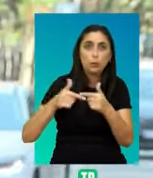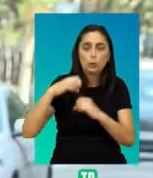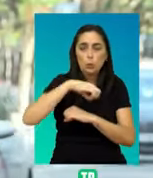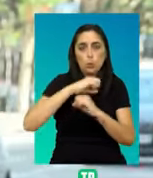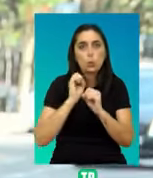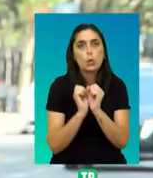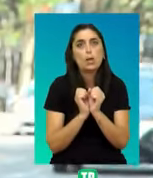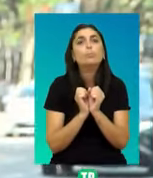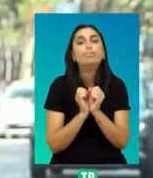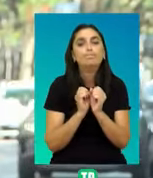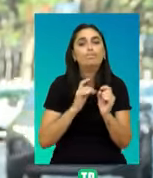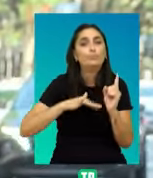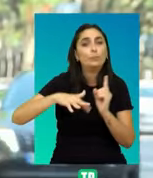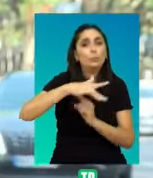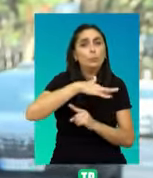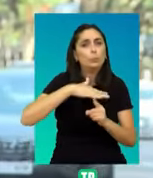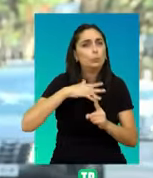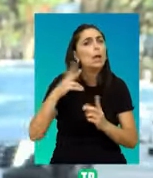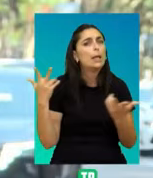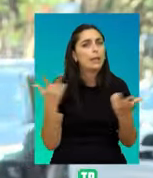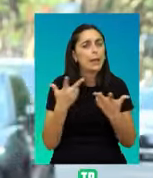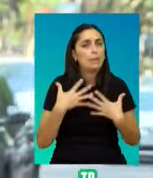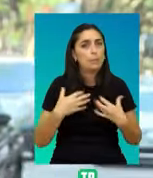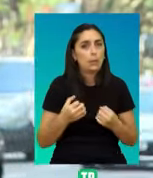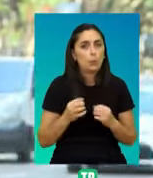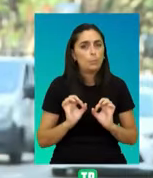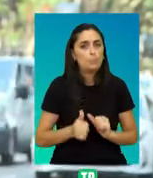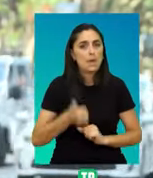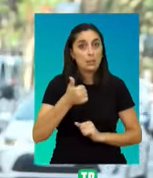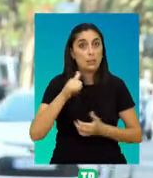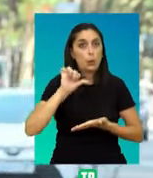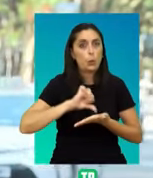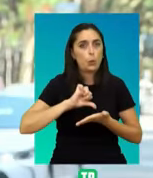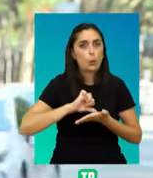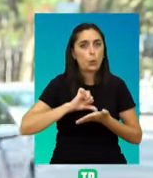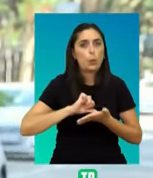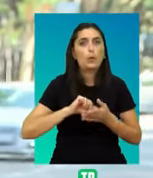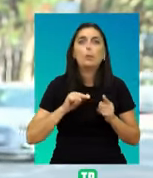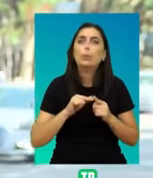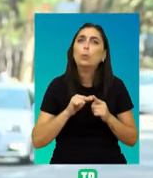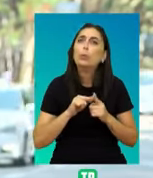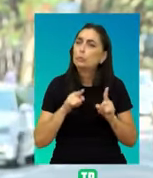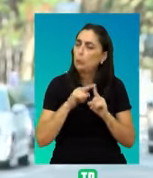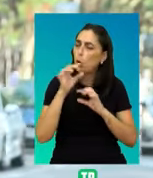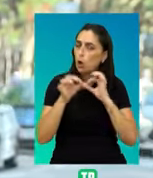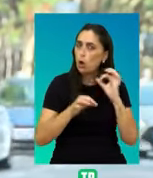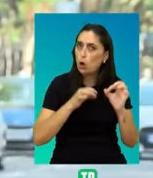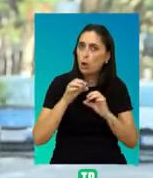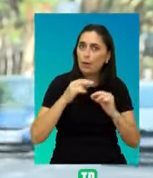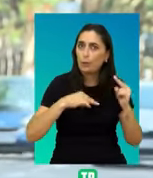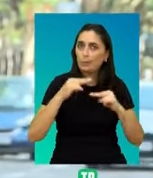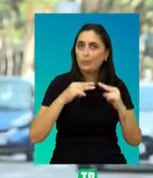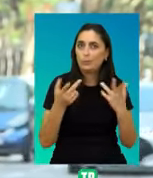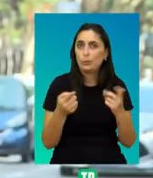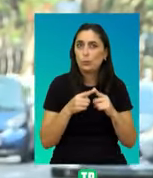La contaminación atmosférica es un problema grave de salud, especialmente en las ciudades. Sin embargo, aún predomina un urbanismo y una organización que